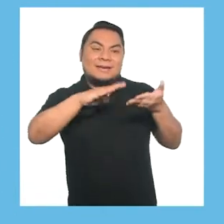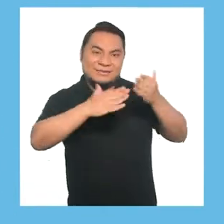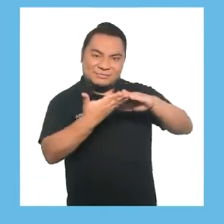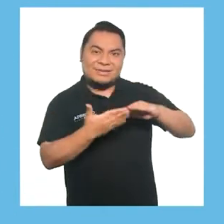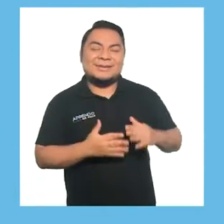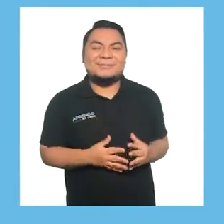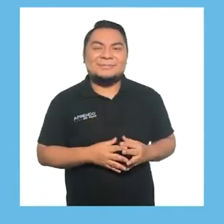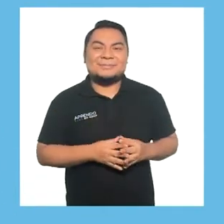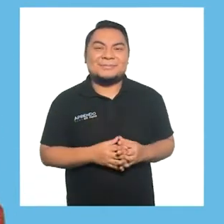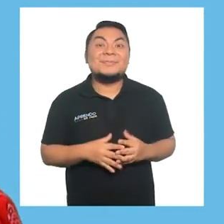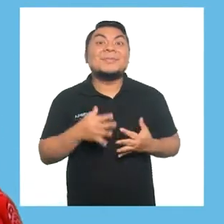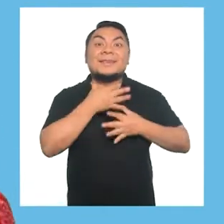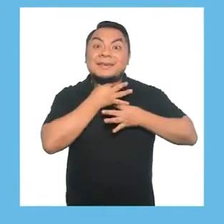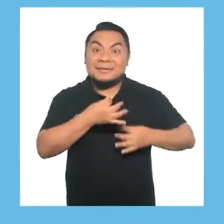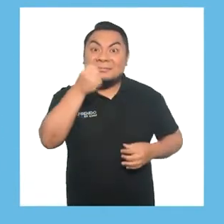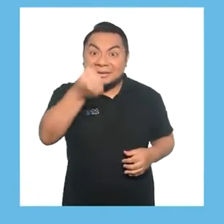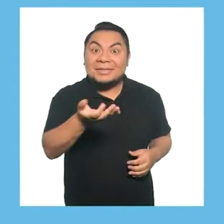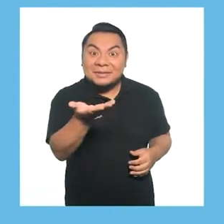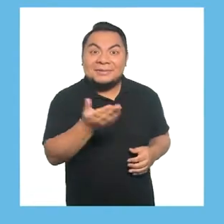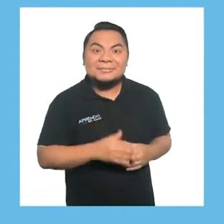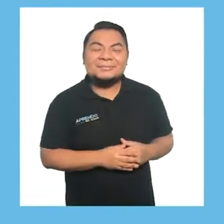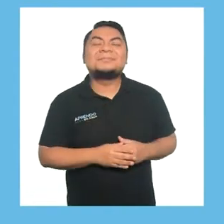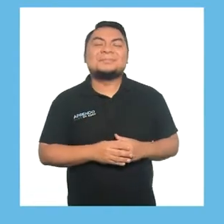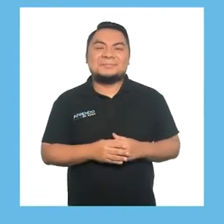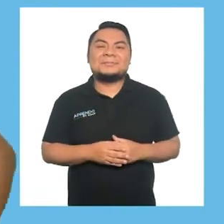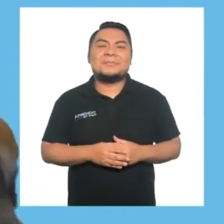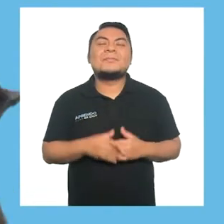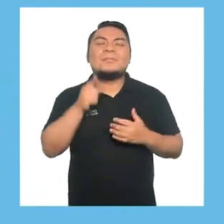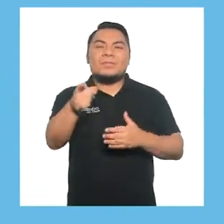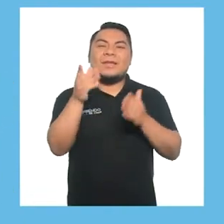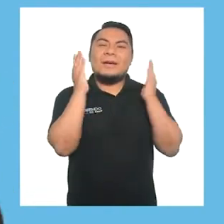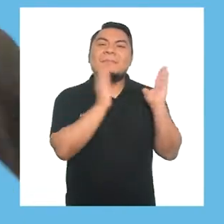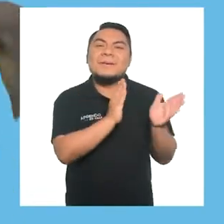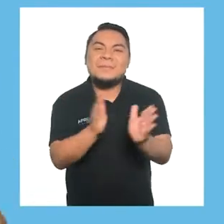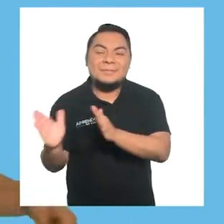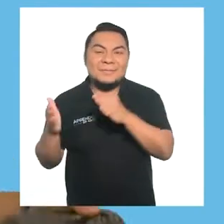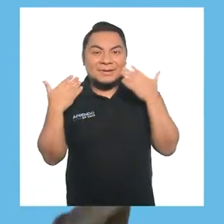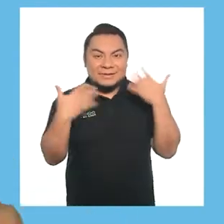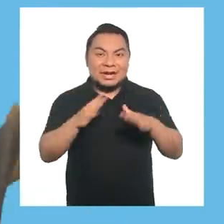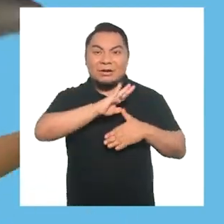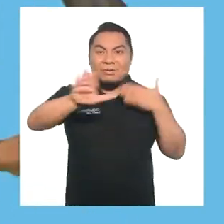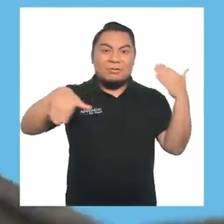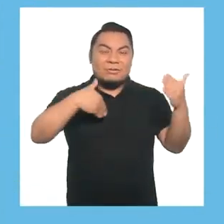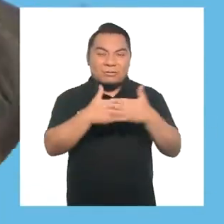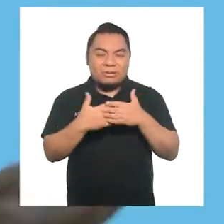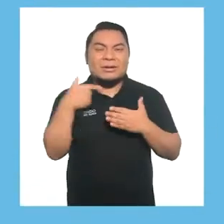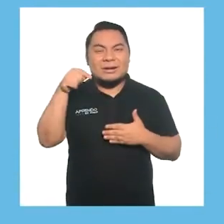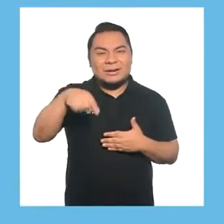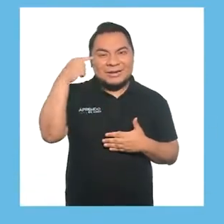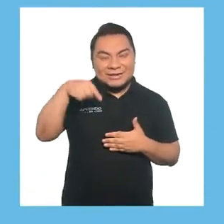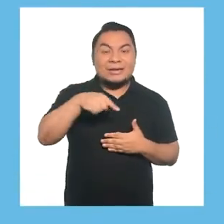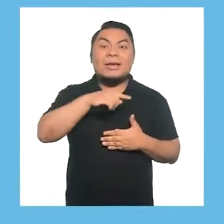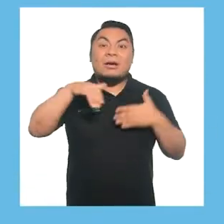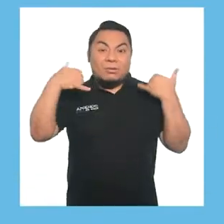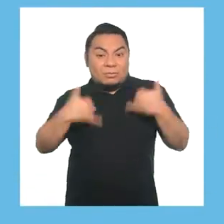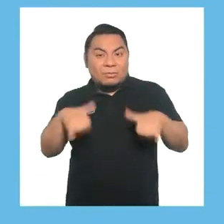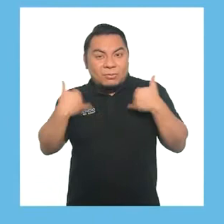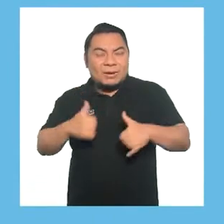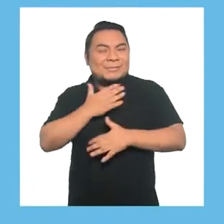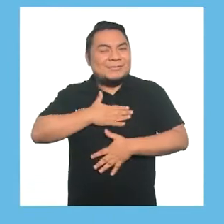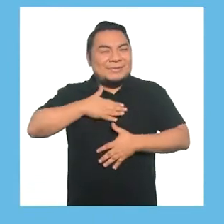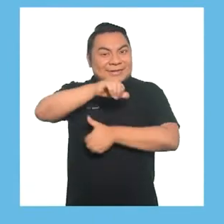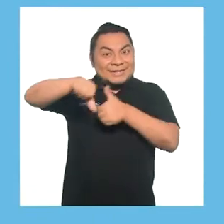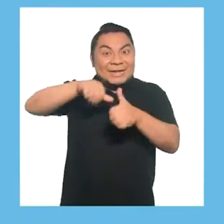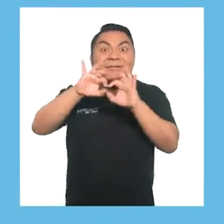en la comunidad. ¡Qué interesante, ¿no? ¿Preparadas y preparados para jugar y